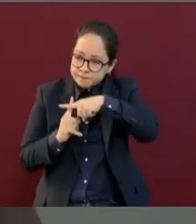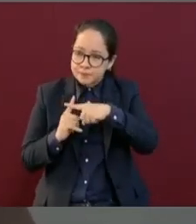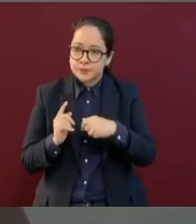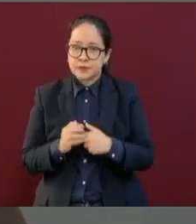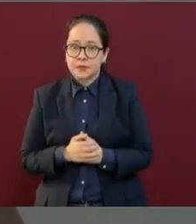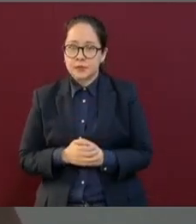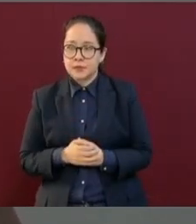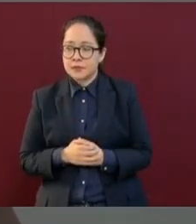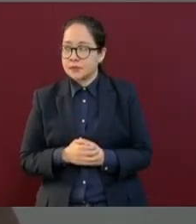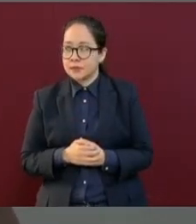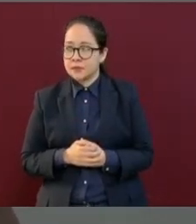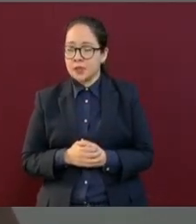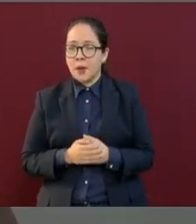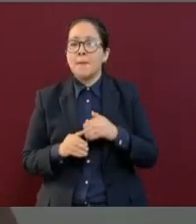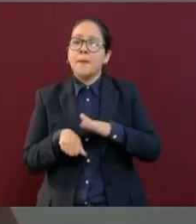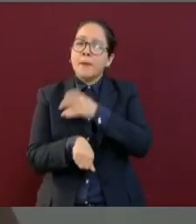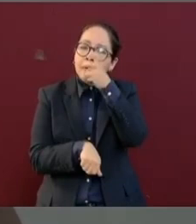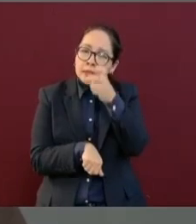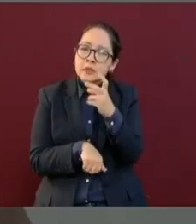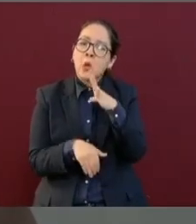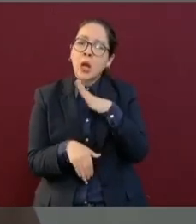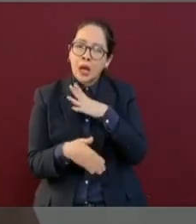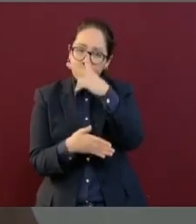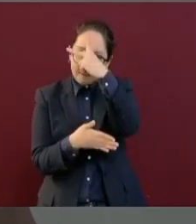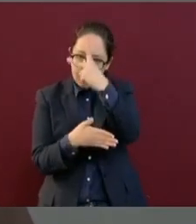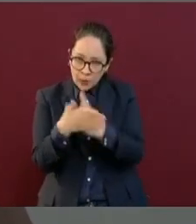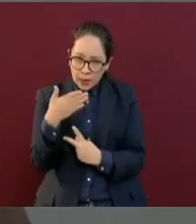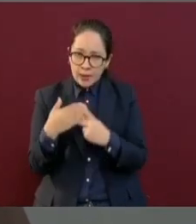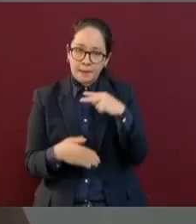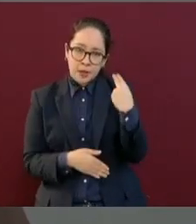los programas de bienestar.